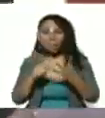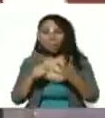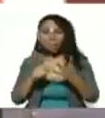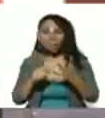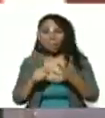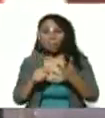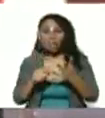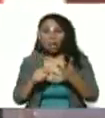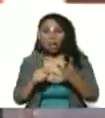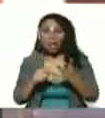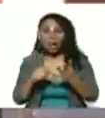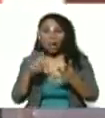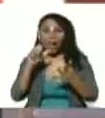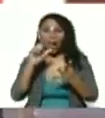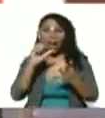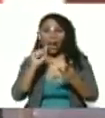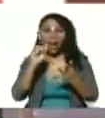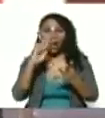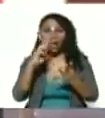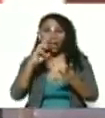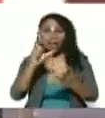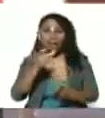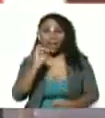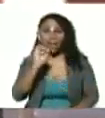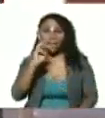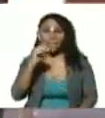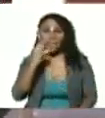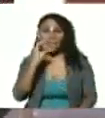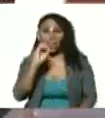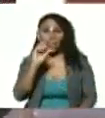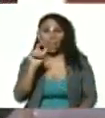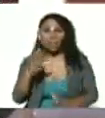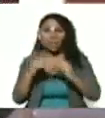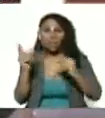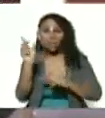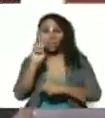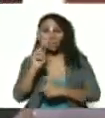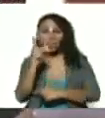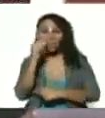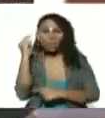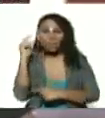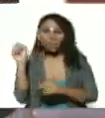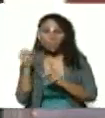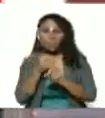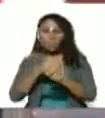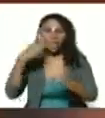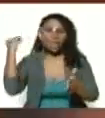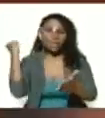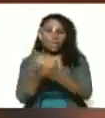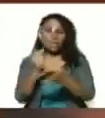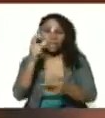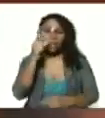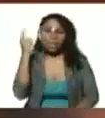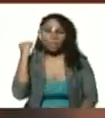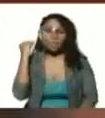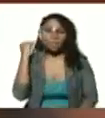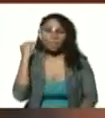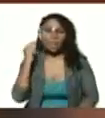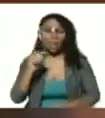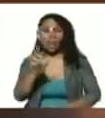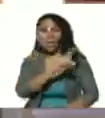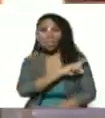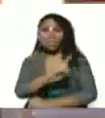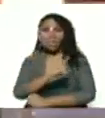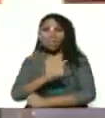a Arjimiro Gabaldón a todos los venezolanos y las venezolanas torturadas y asesinadas en la dictadura